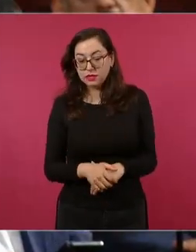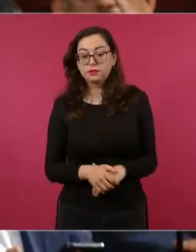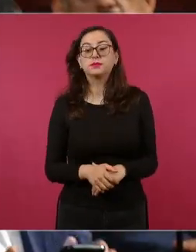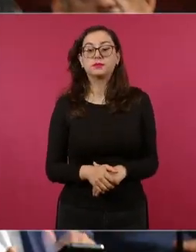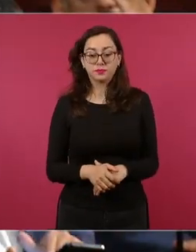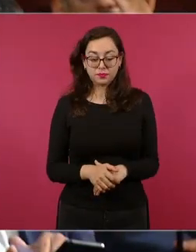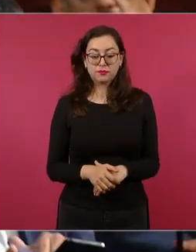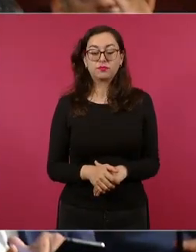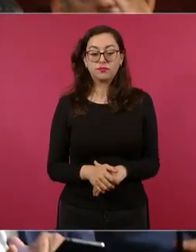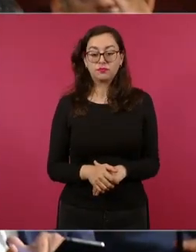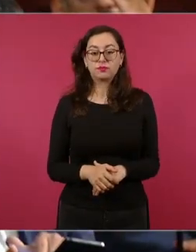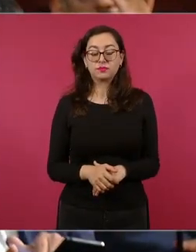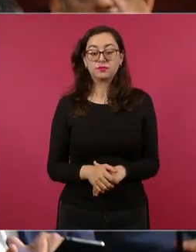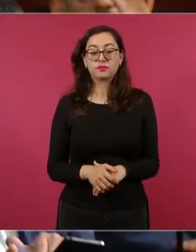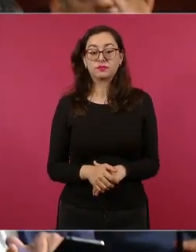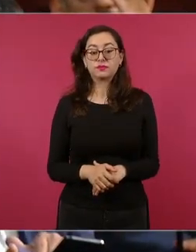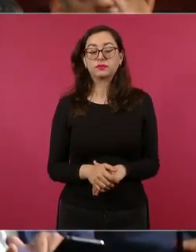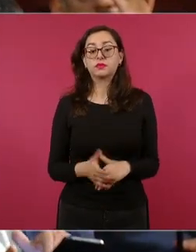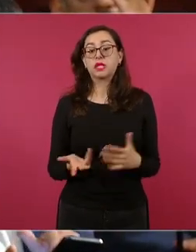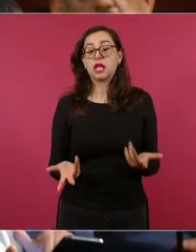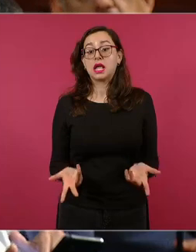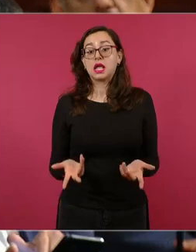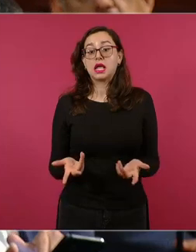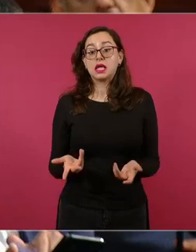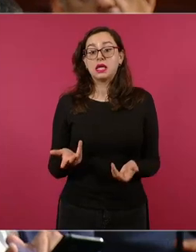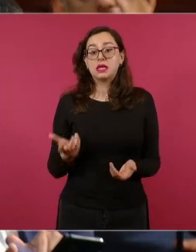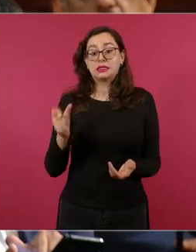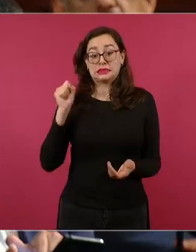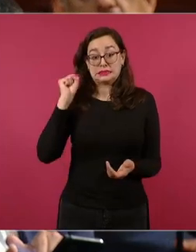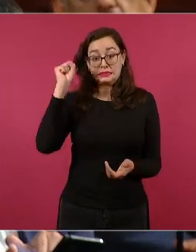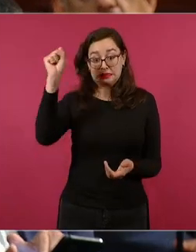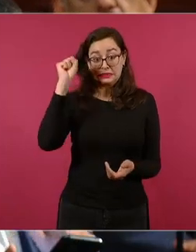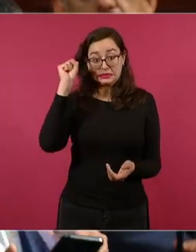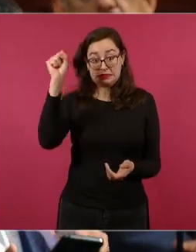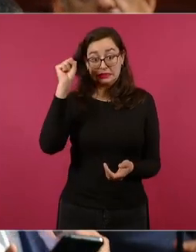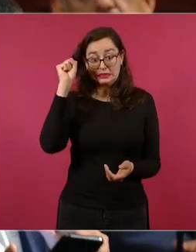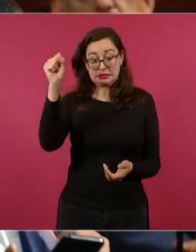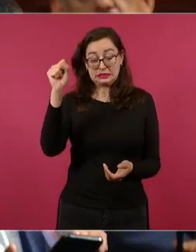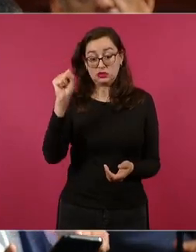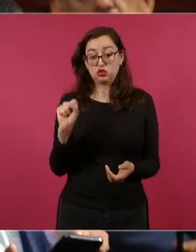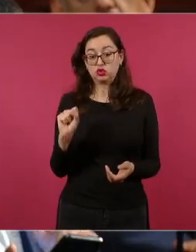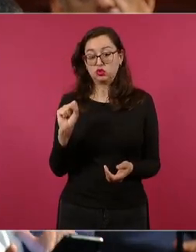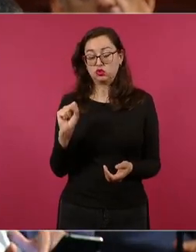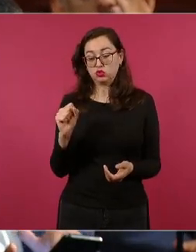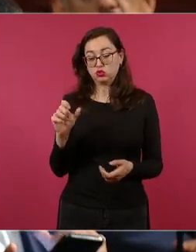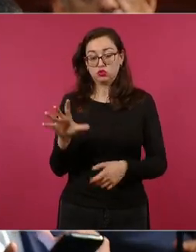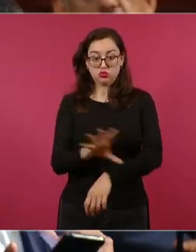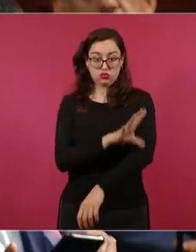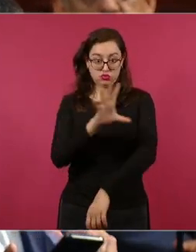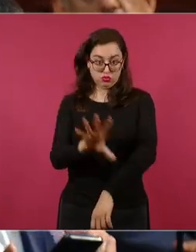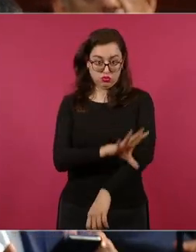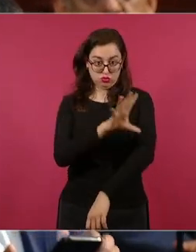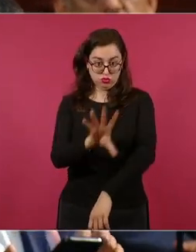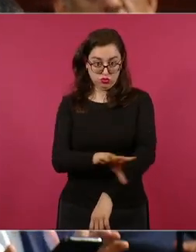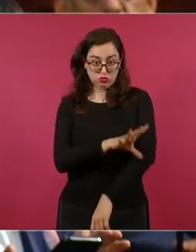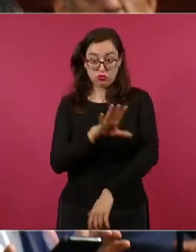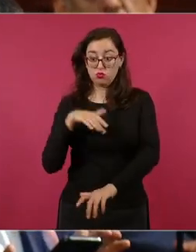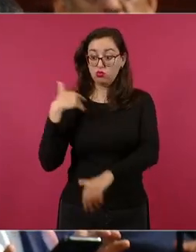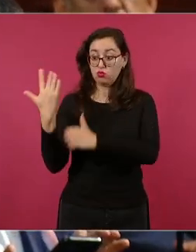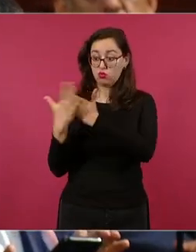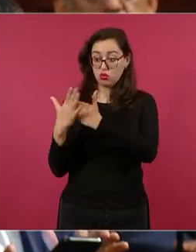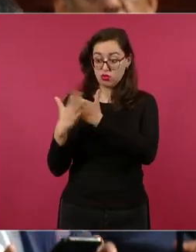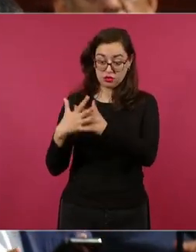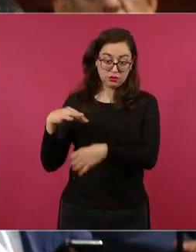sindicato de trabajadores electricistas del país en el hay elecciones próximamente